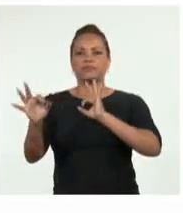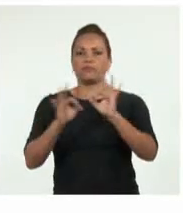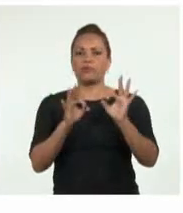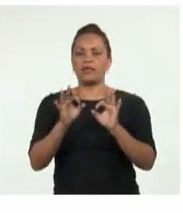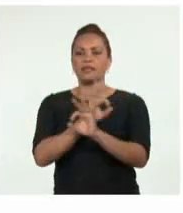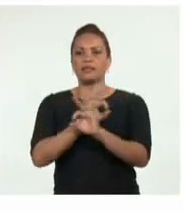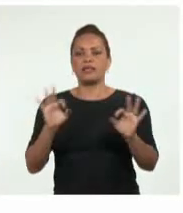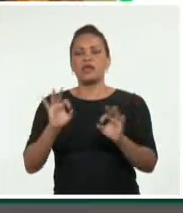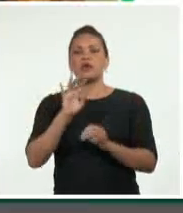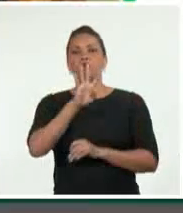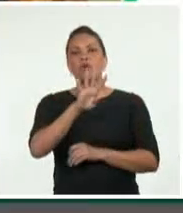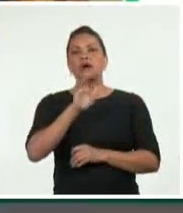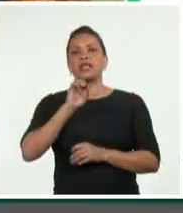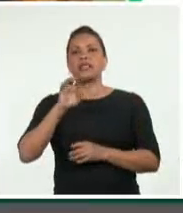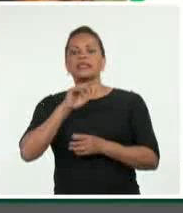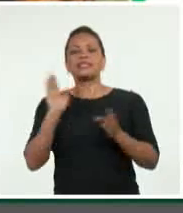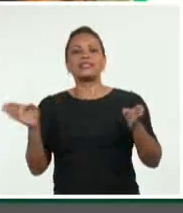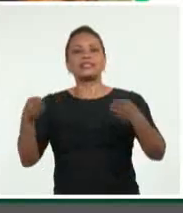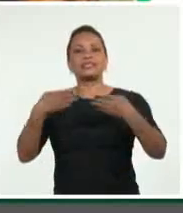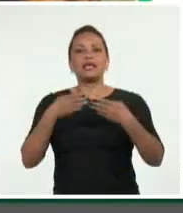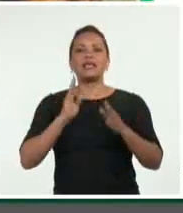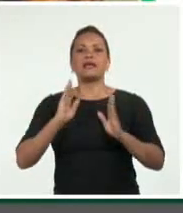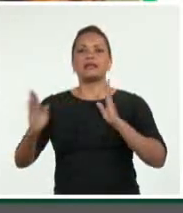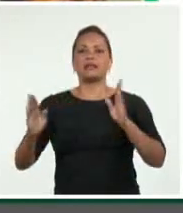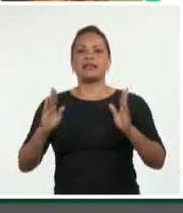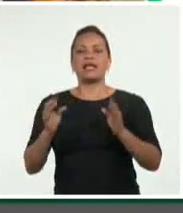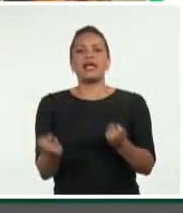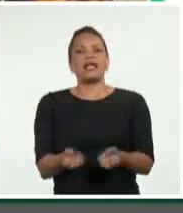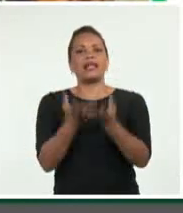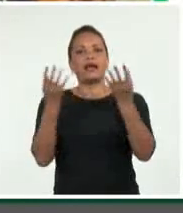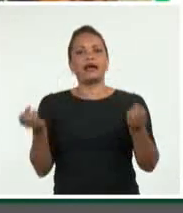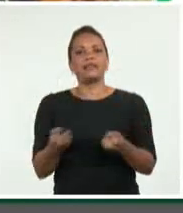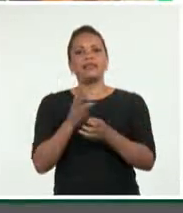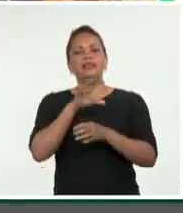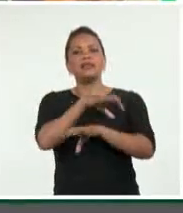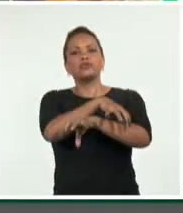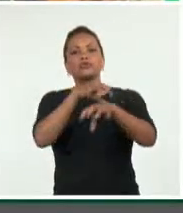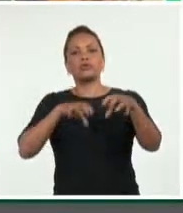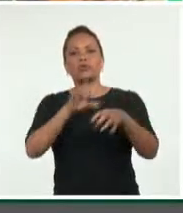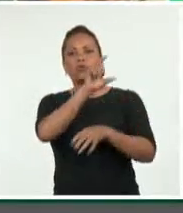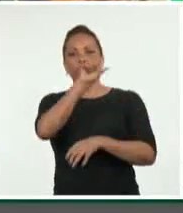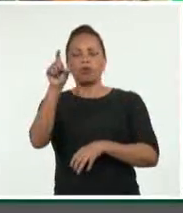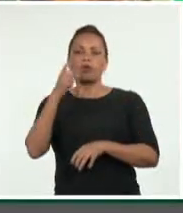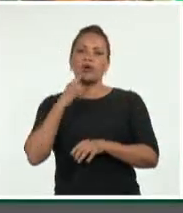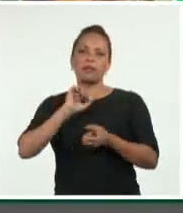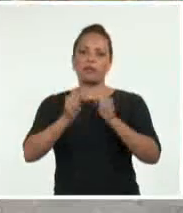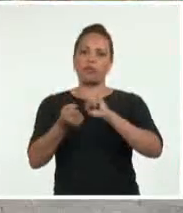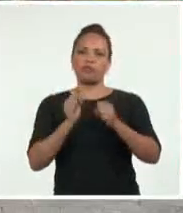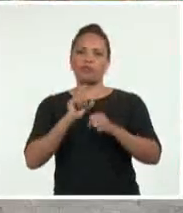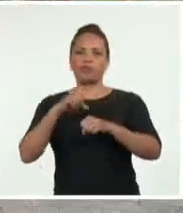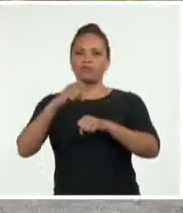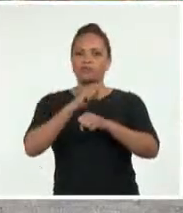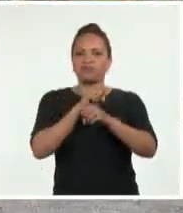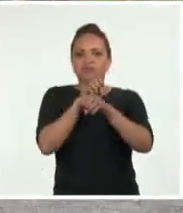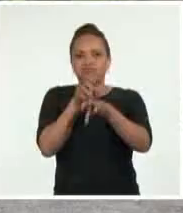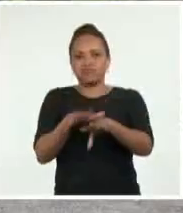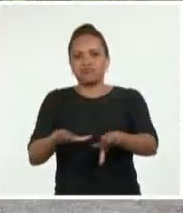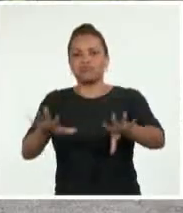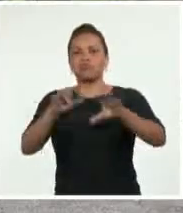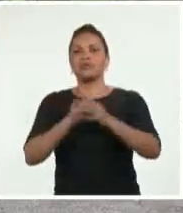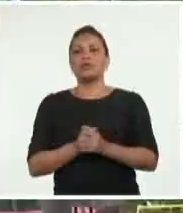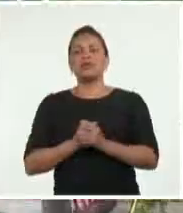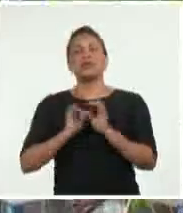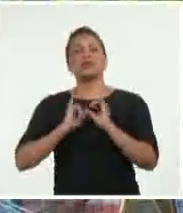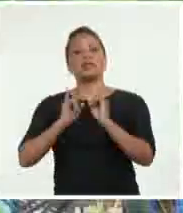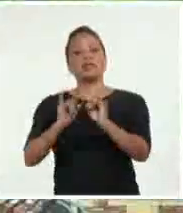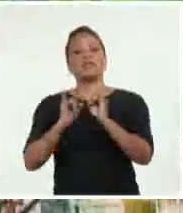incluyen cuarentena del lugar y cierre temporal del jardín zoológico hasta que se logre controlar el brote. Además, recomendó comunicar de